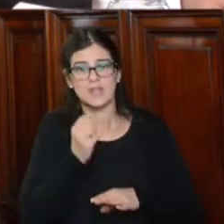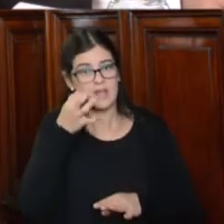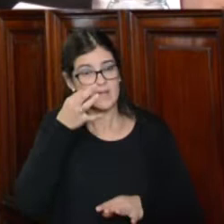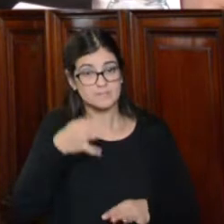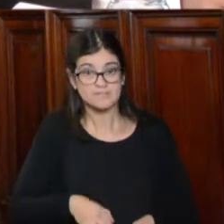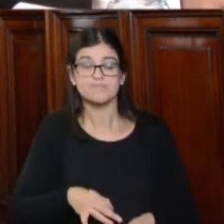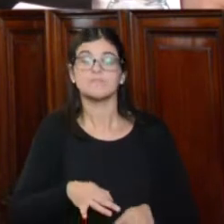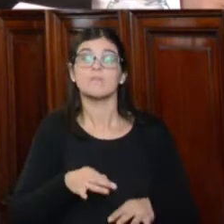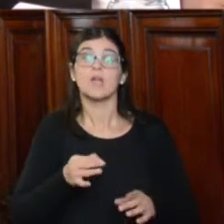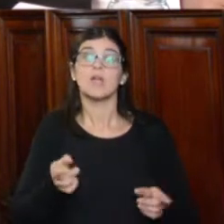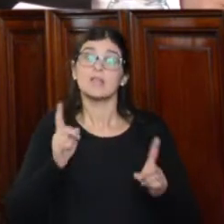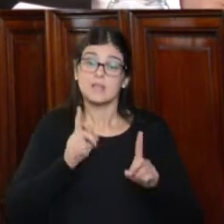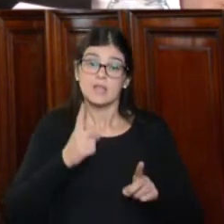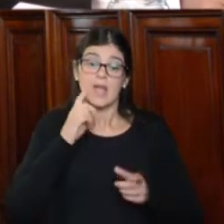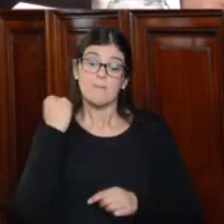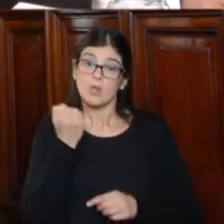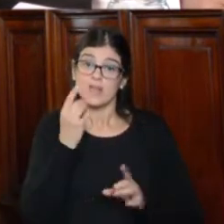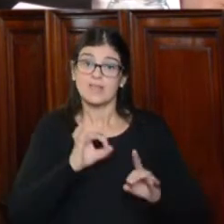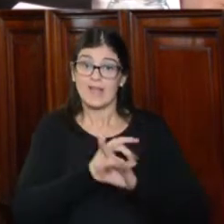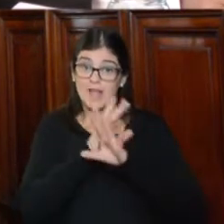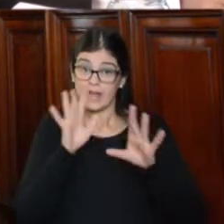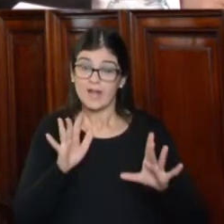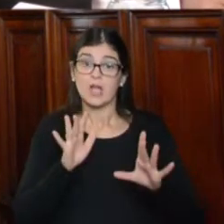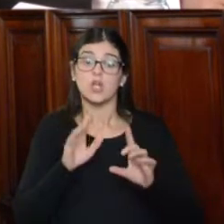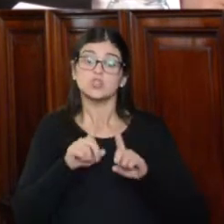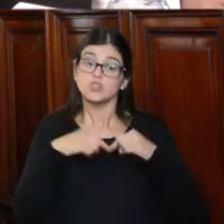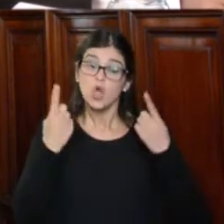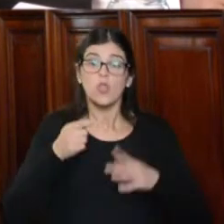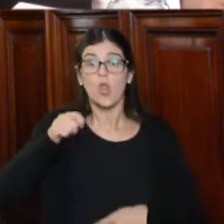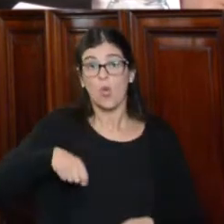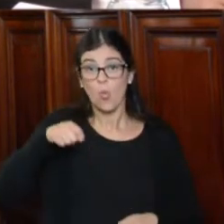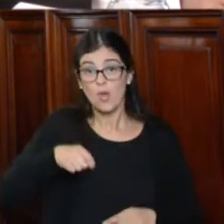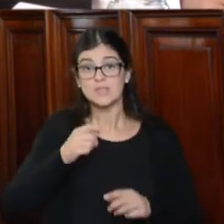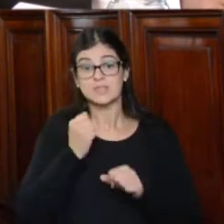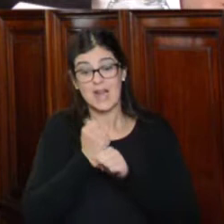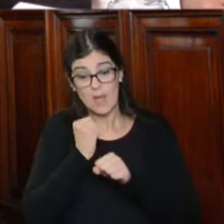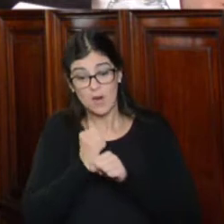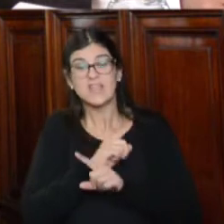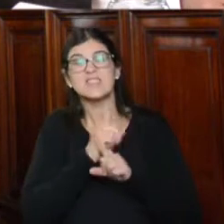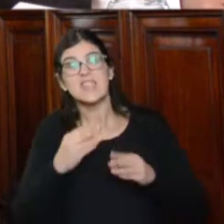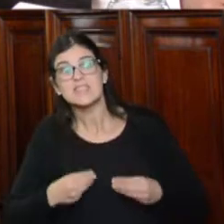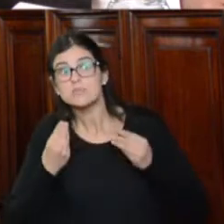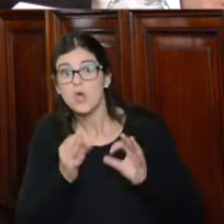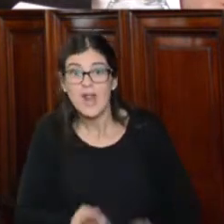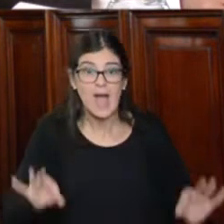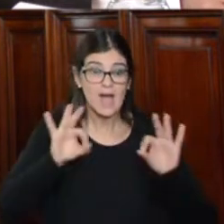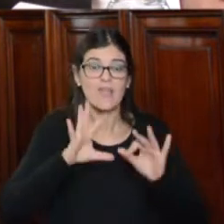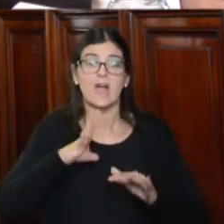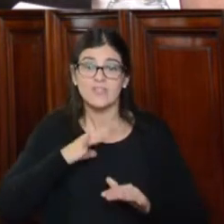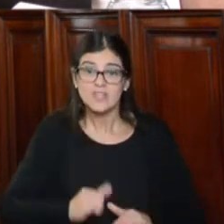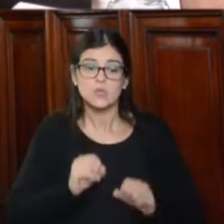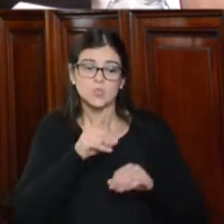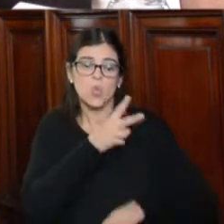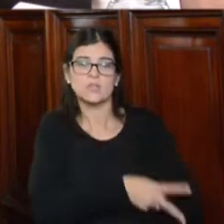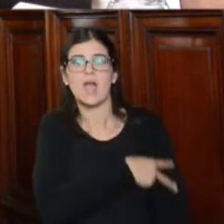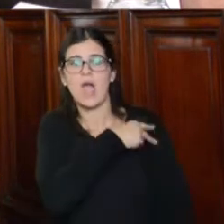embargo, y es importante aclarar, todos los jueces del fuero laboral, sin excepción, se encuentran en sus